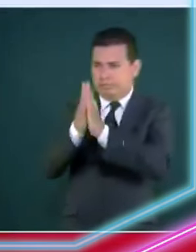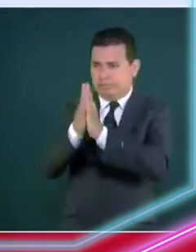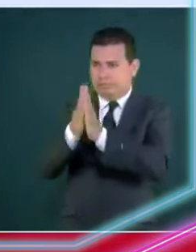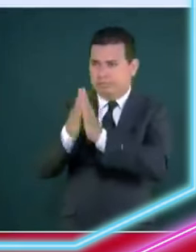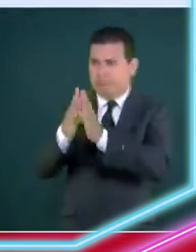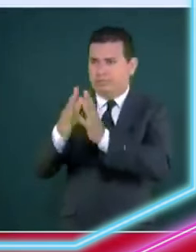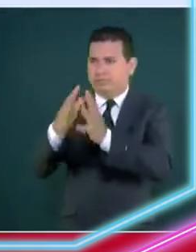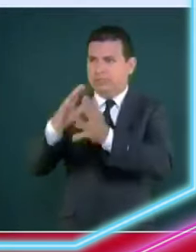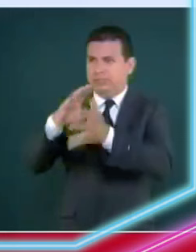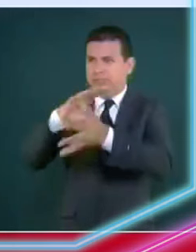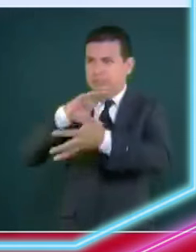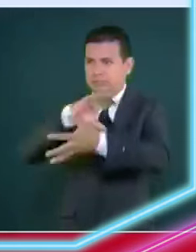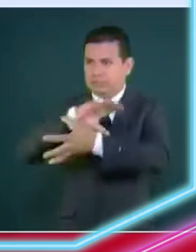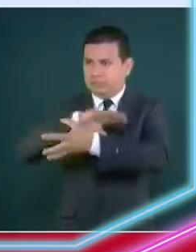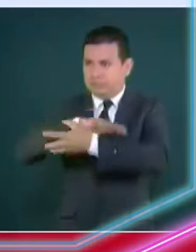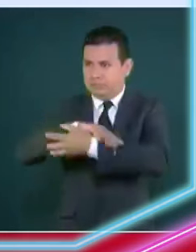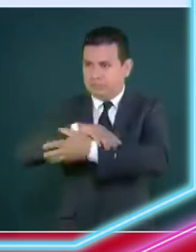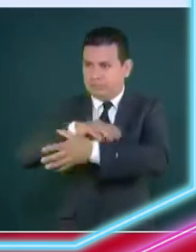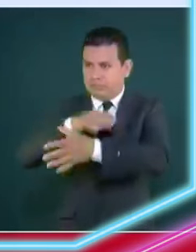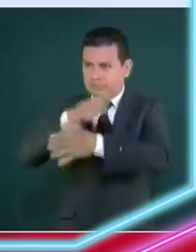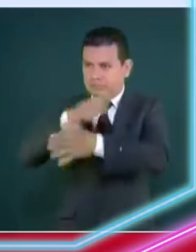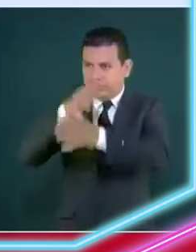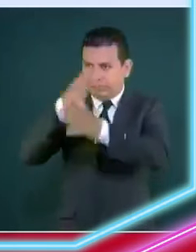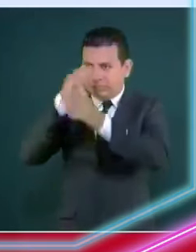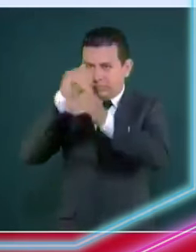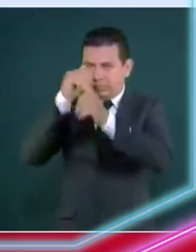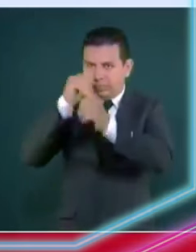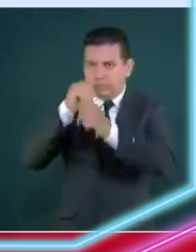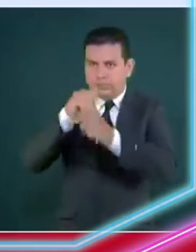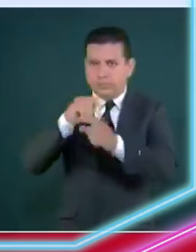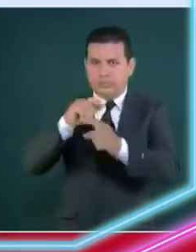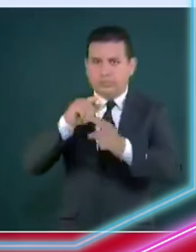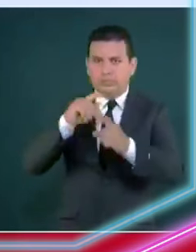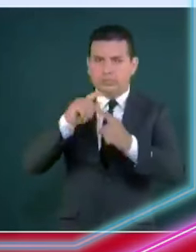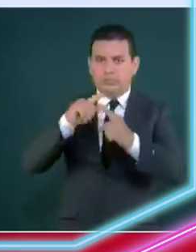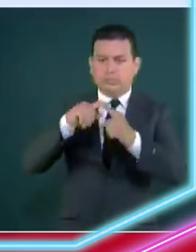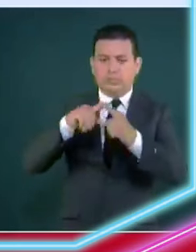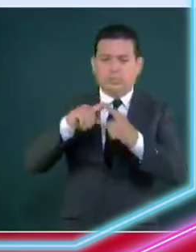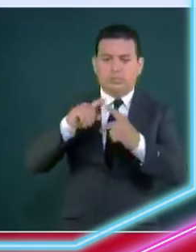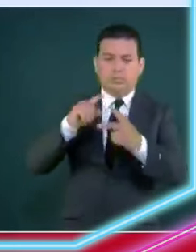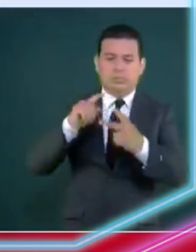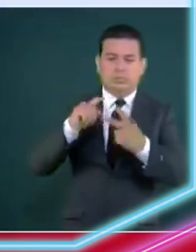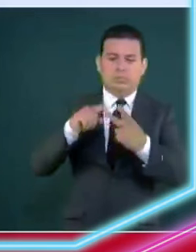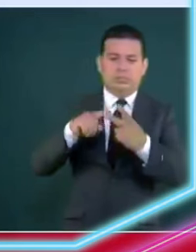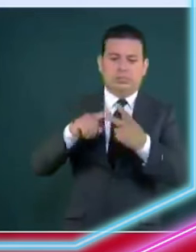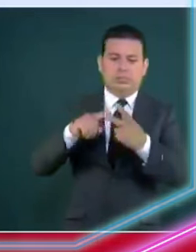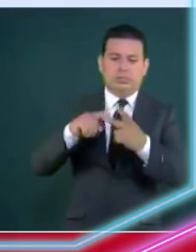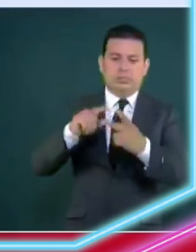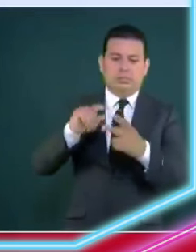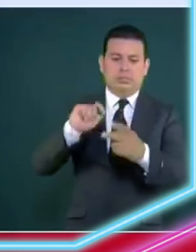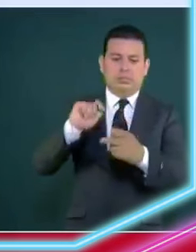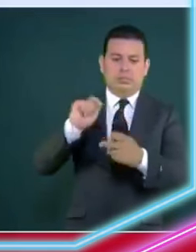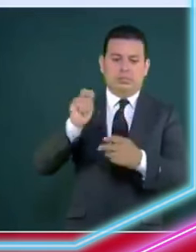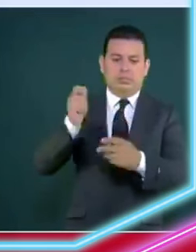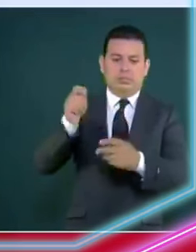en un barrio de colombia en un pueblo de colombia o de ecuador que ahora ya ven cómo está ecuador cómo le puedes ofrecer